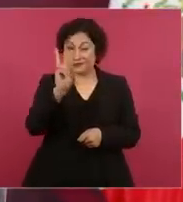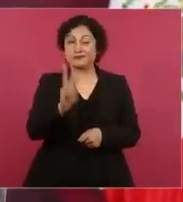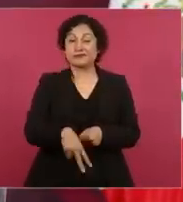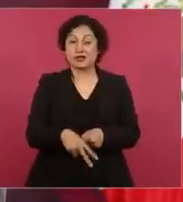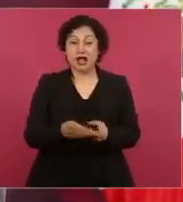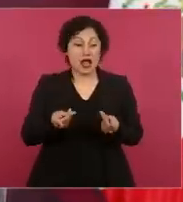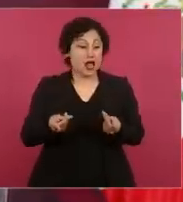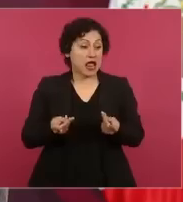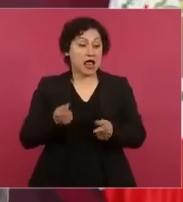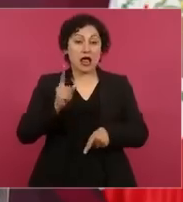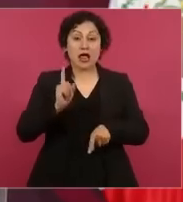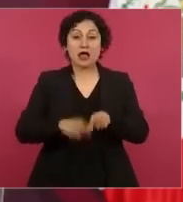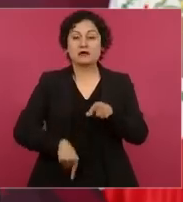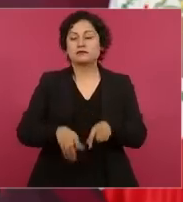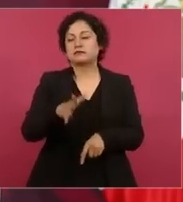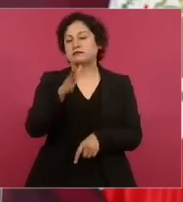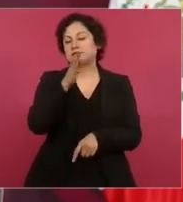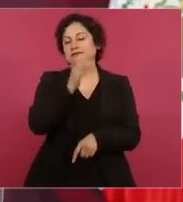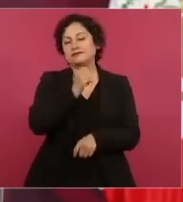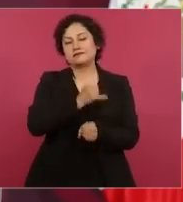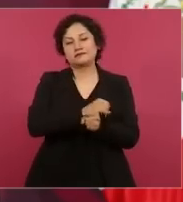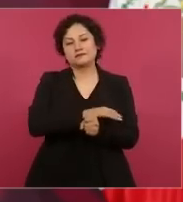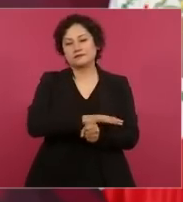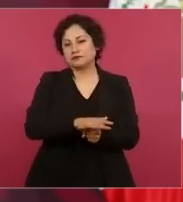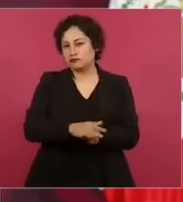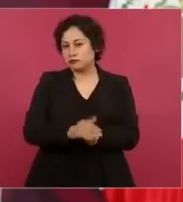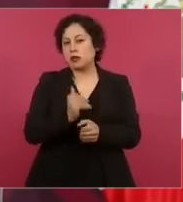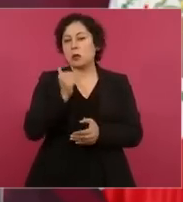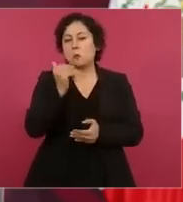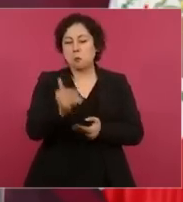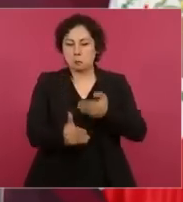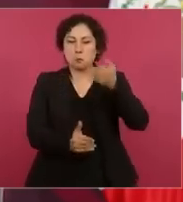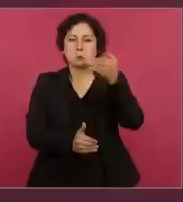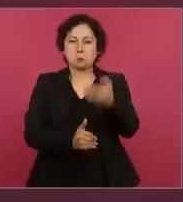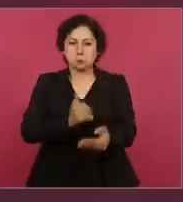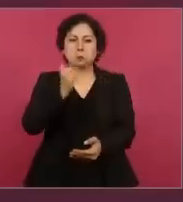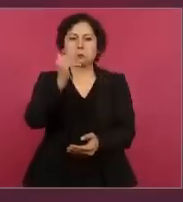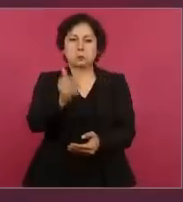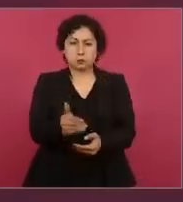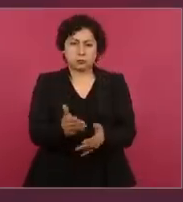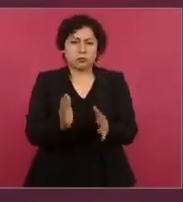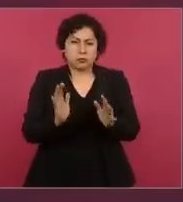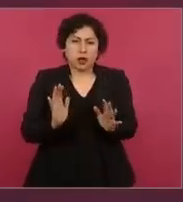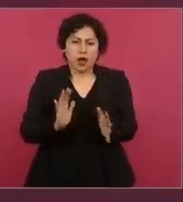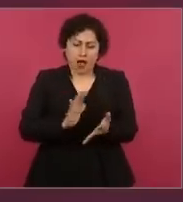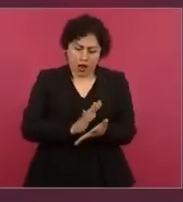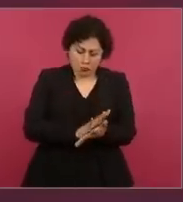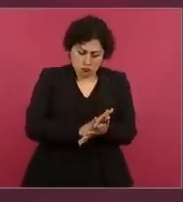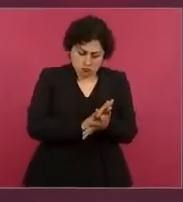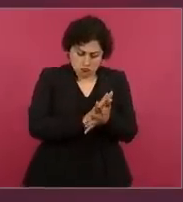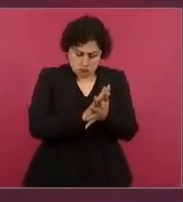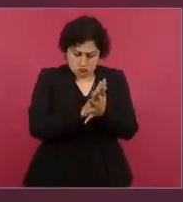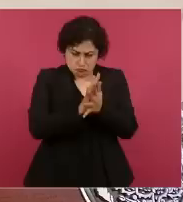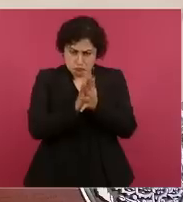Pero afortunadamente vamos saliendo adelante y la transformación va